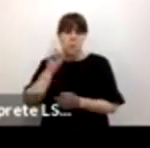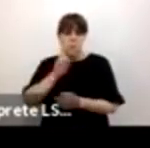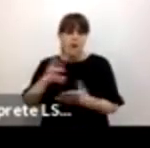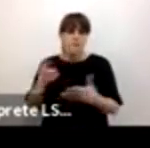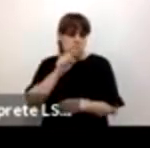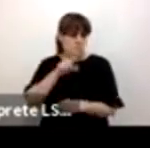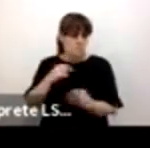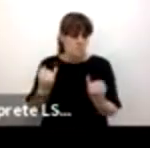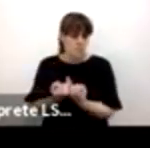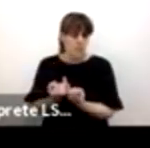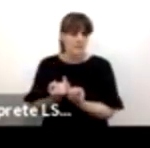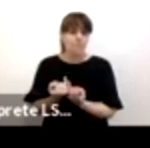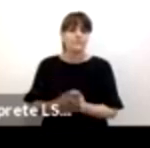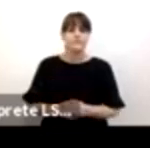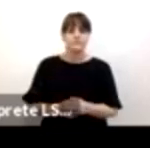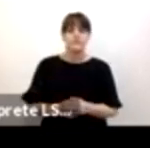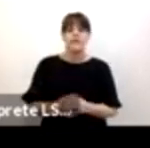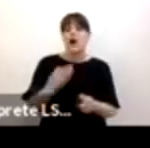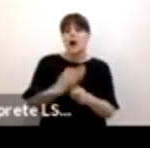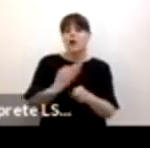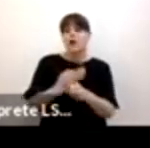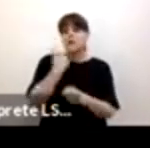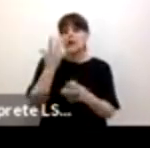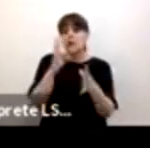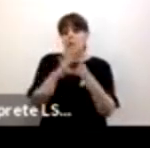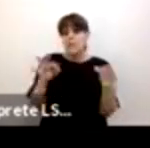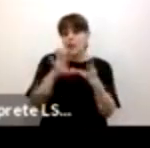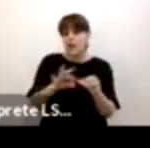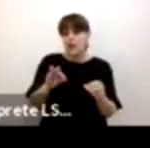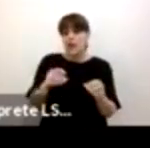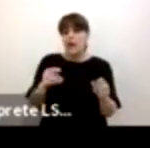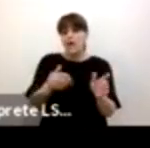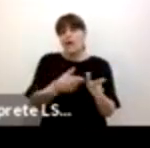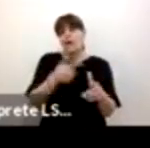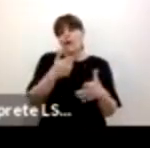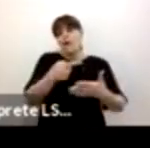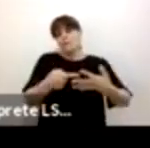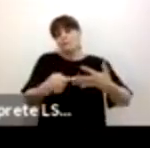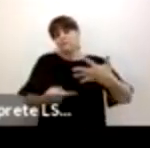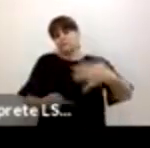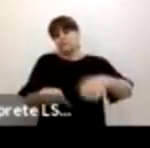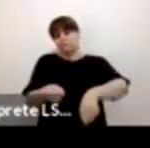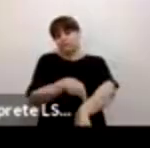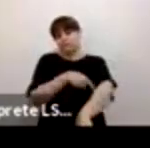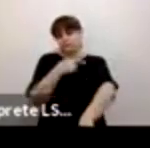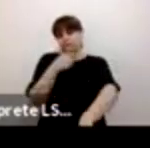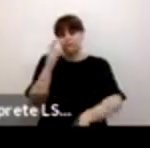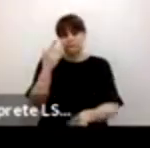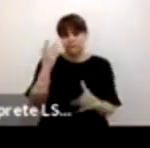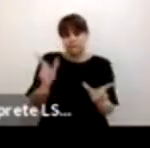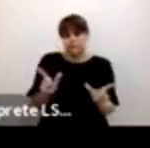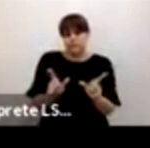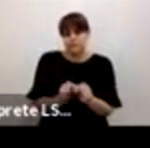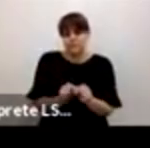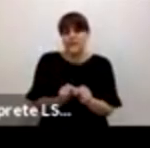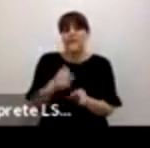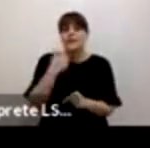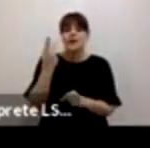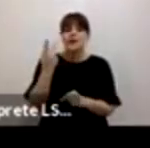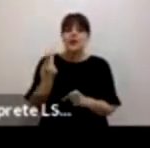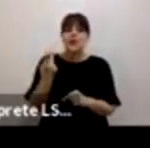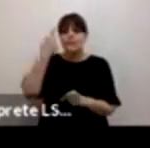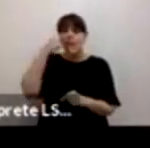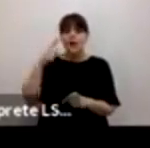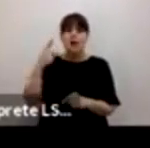aquí les quiero contar porque como no tenemos mucho tiempo quiero ir a la parte de la política pública que es como bien decía